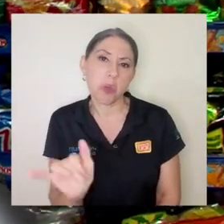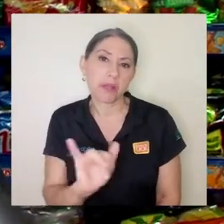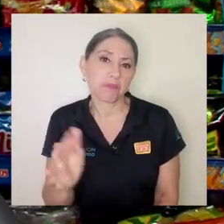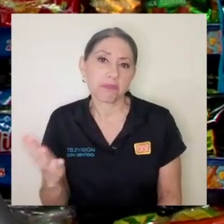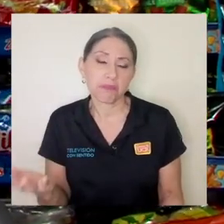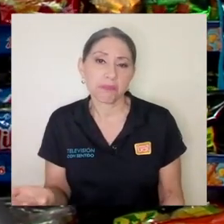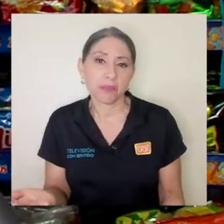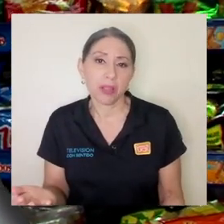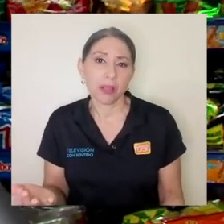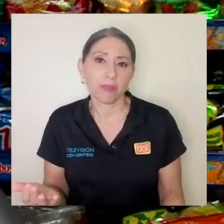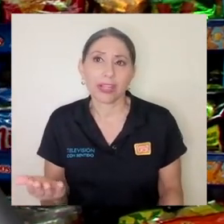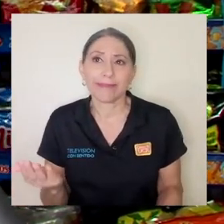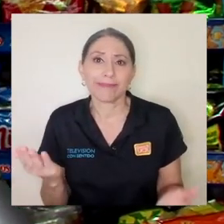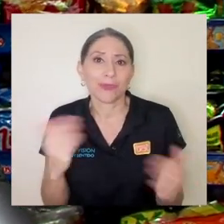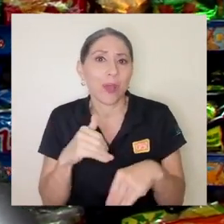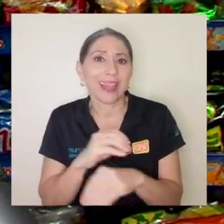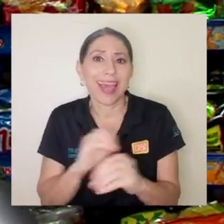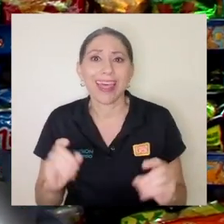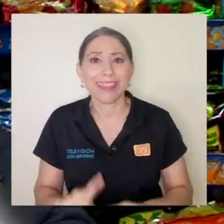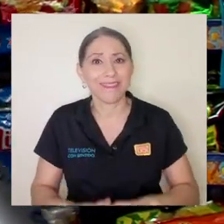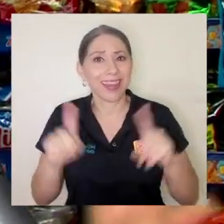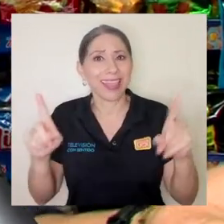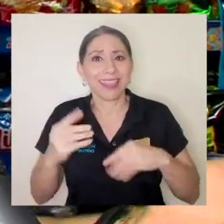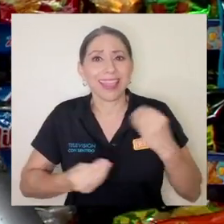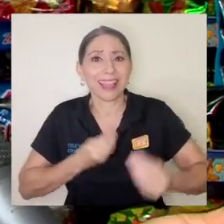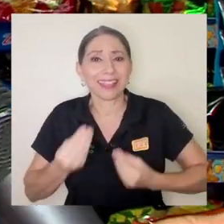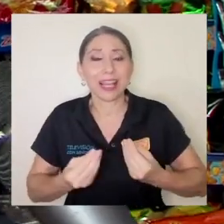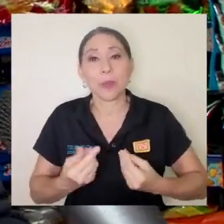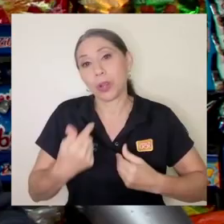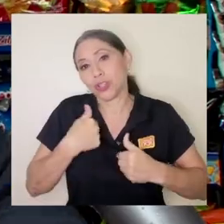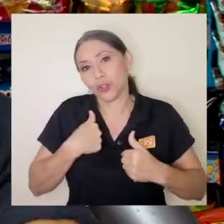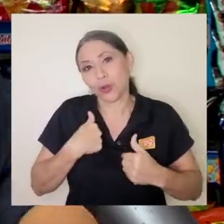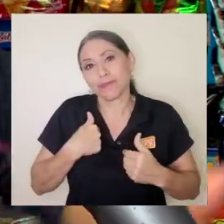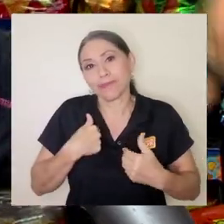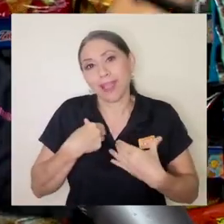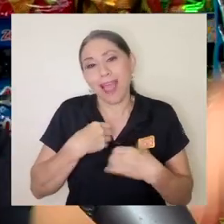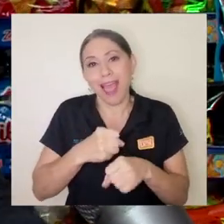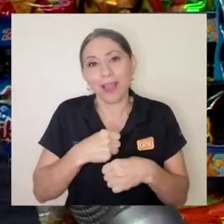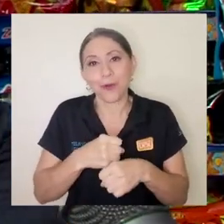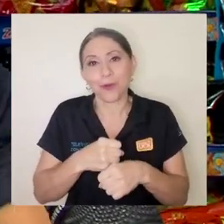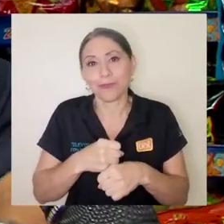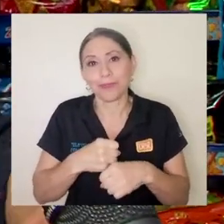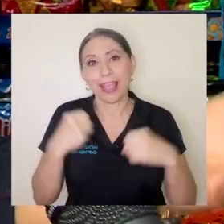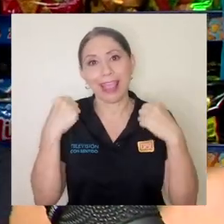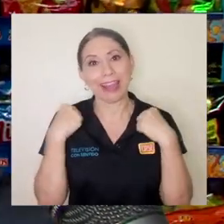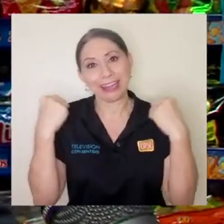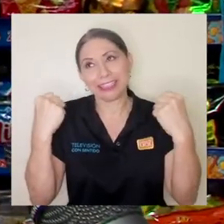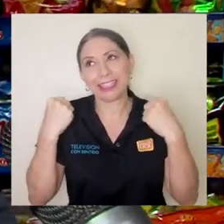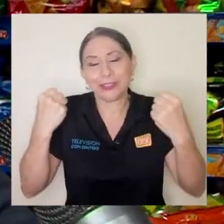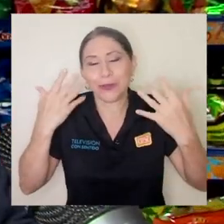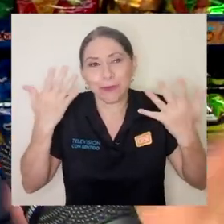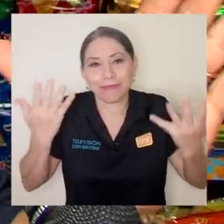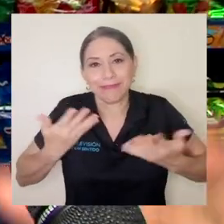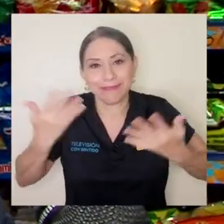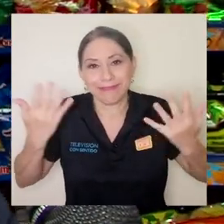es que no hay nada diferente que hacer bueno yo en mi caso hago ejercicio qué sé yo